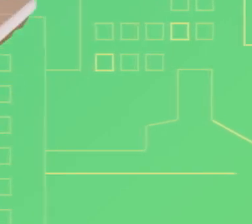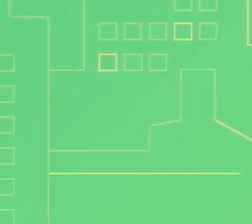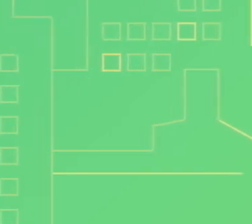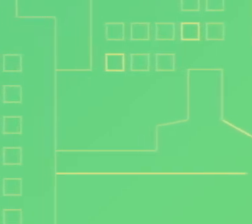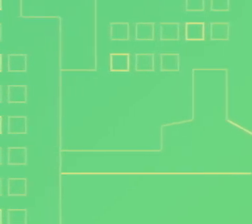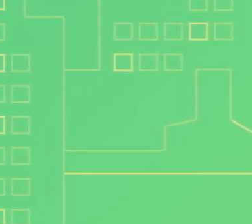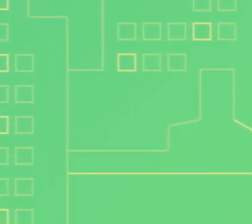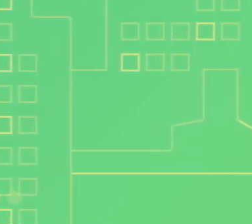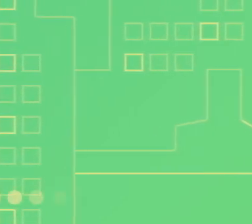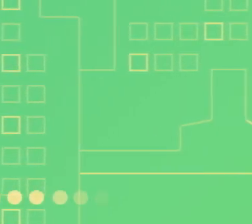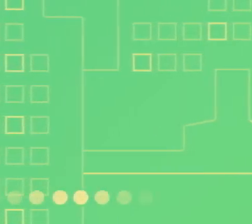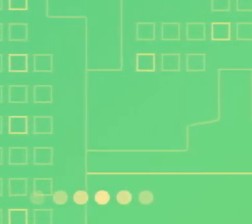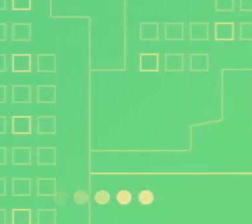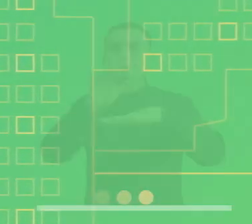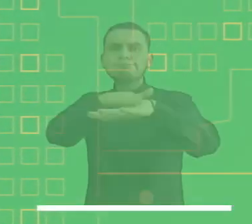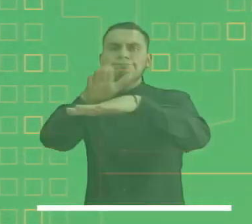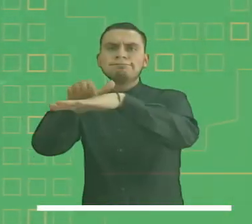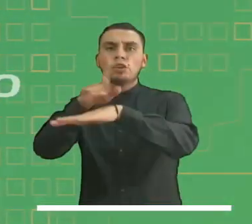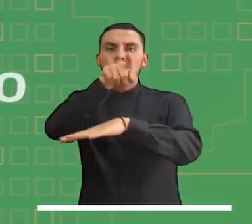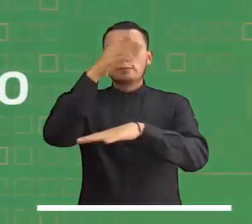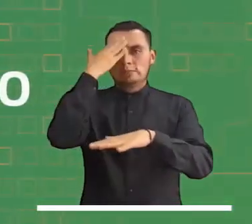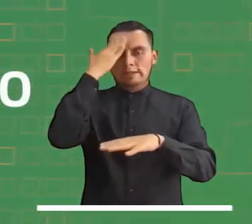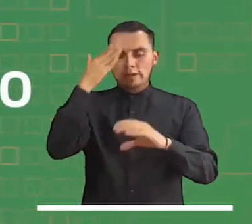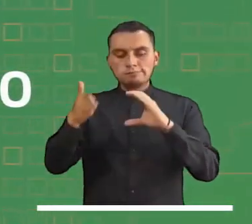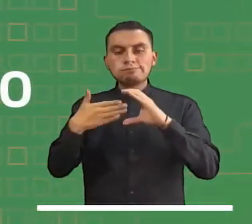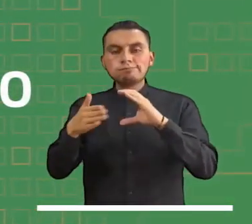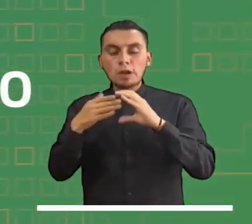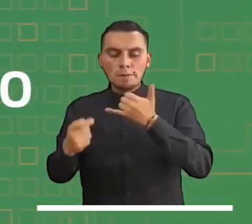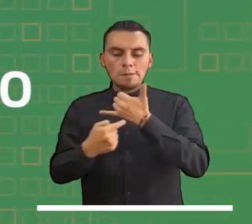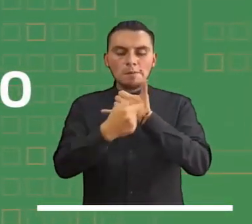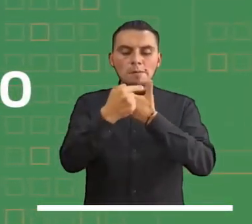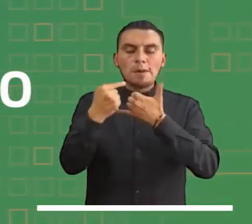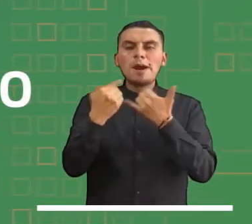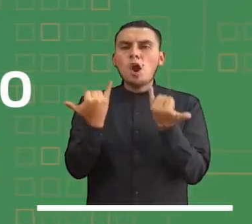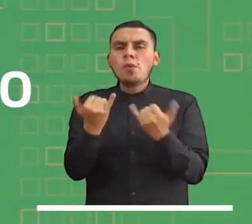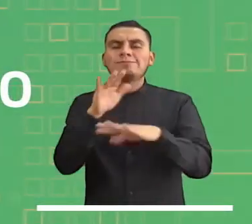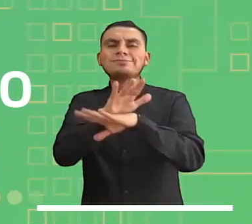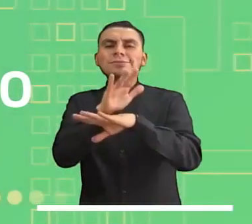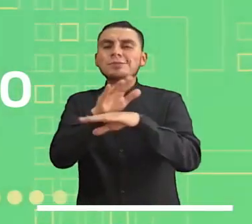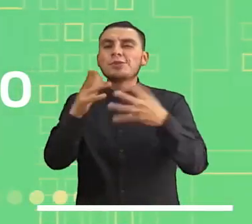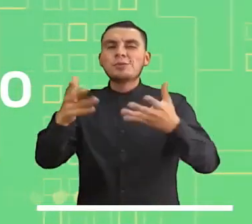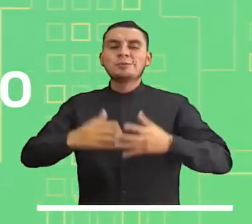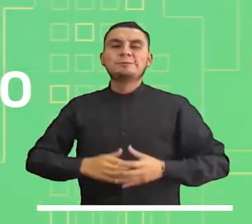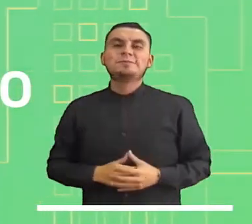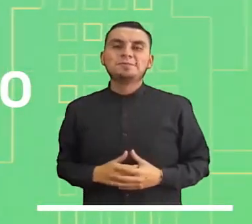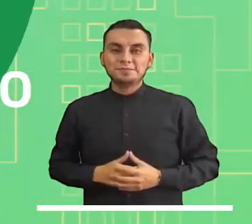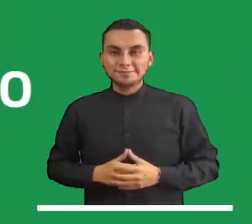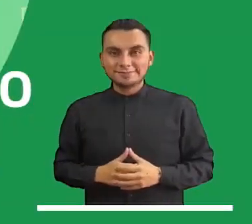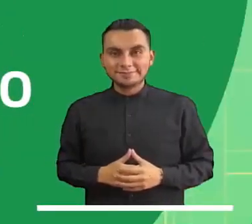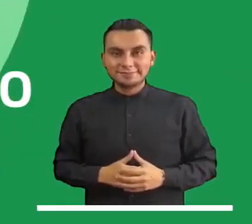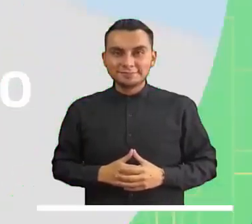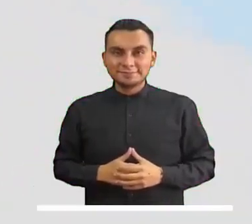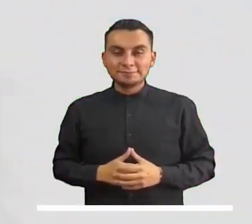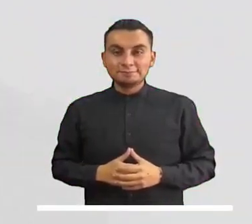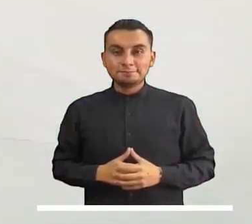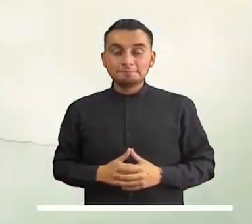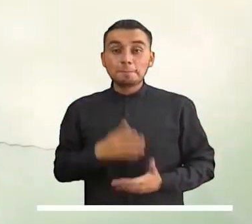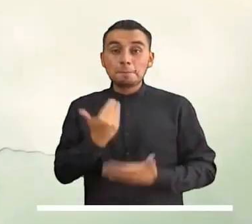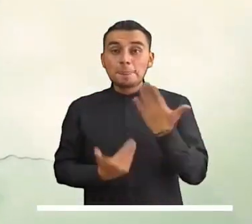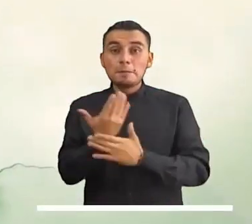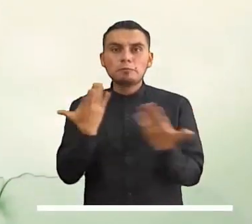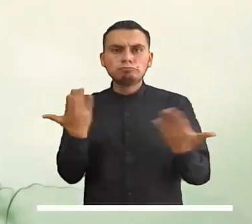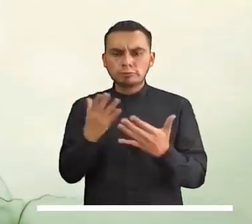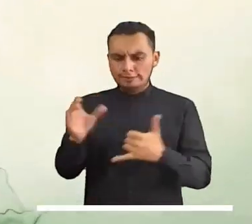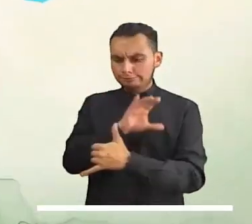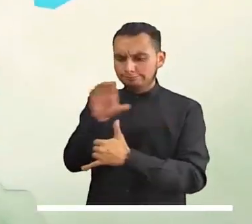A continuación les presentamos la segunda entrega del día en la que conoceremos las condiciones meteorológicas de la tarde. Empezamos